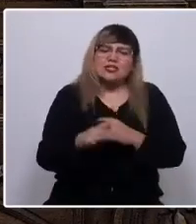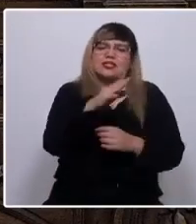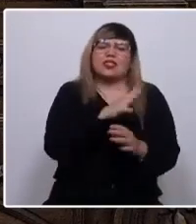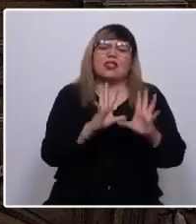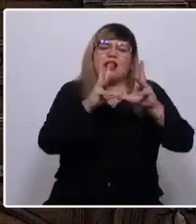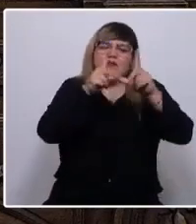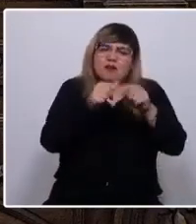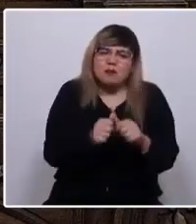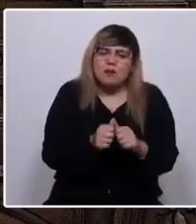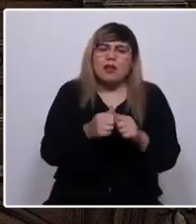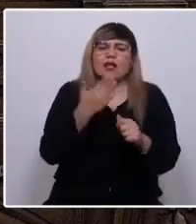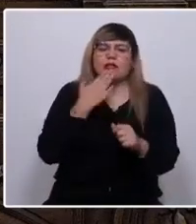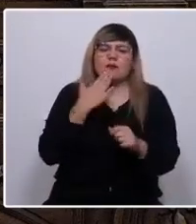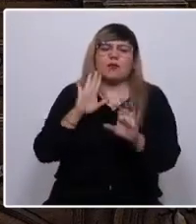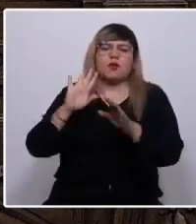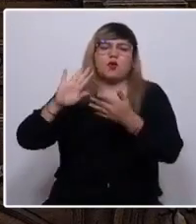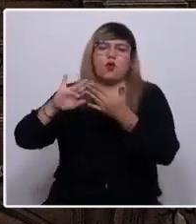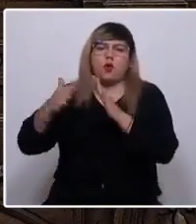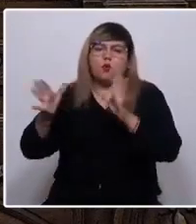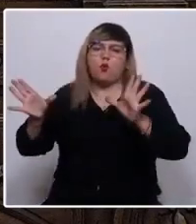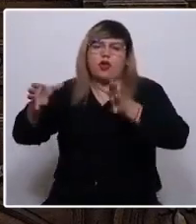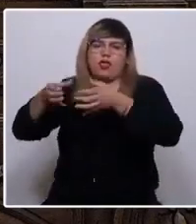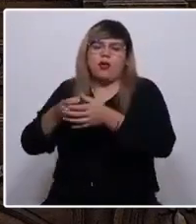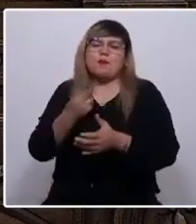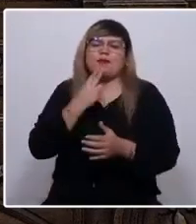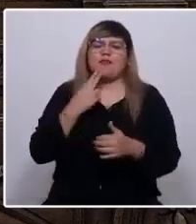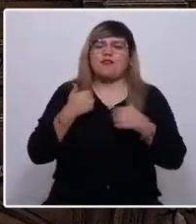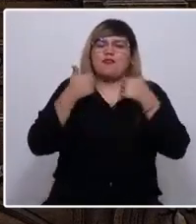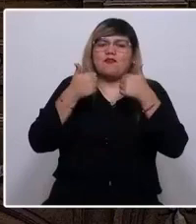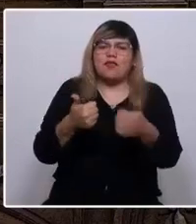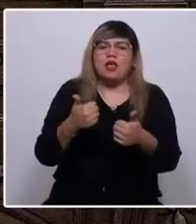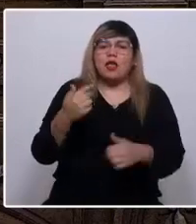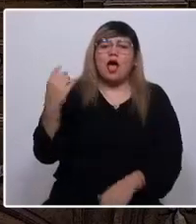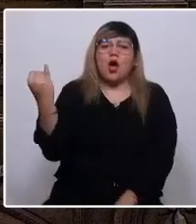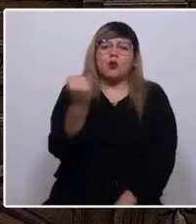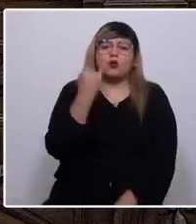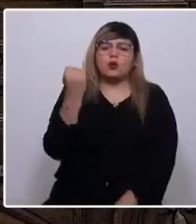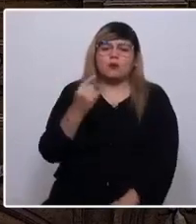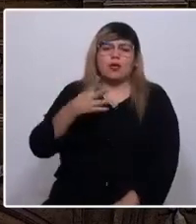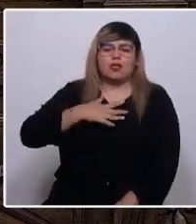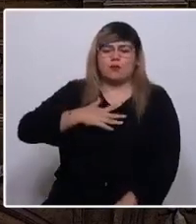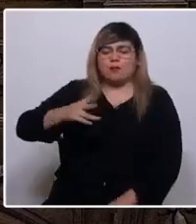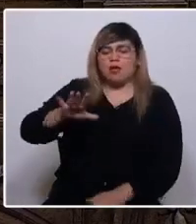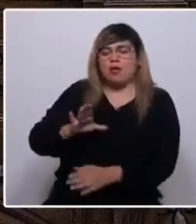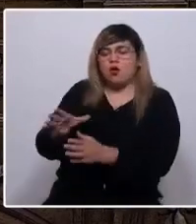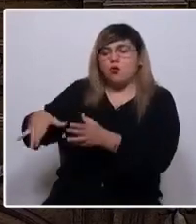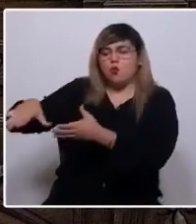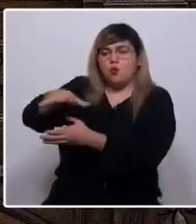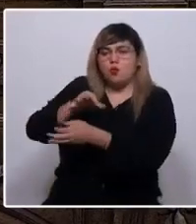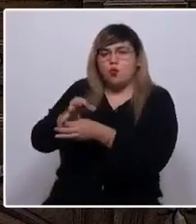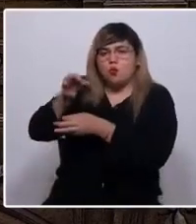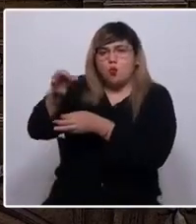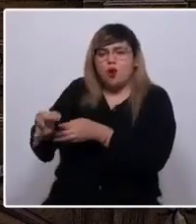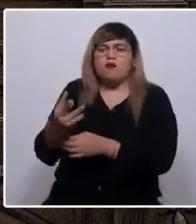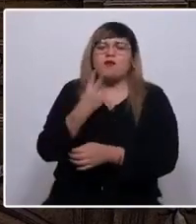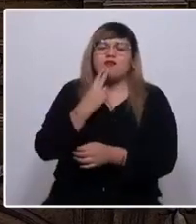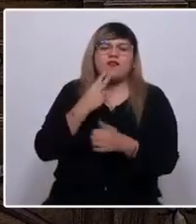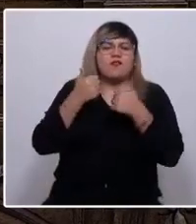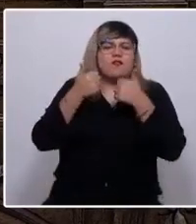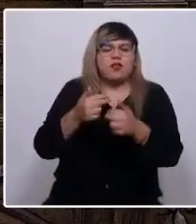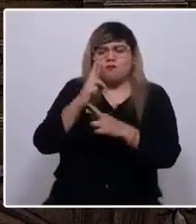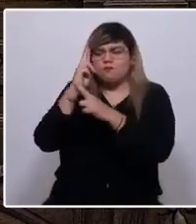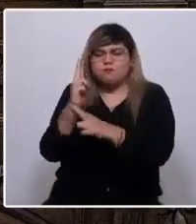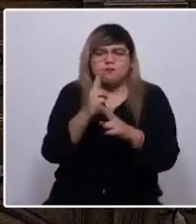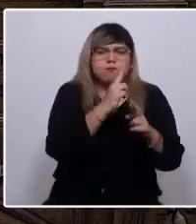familia y la comunidad para el vivir bien, la autonomía de nuestro pueblo, el suma camaña, el vivir bien, respetando